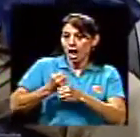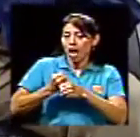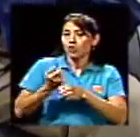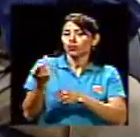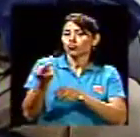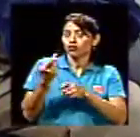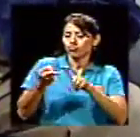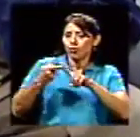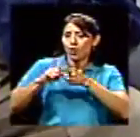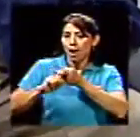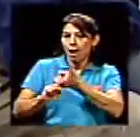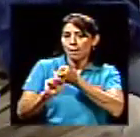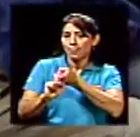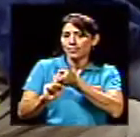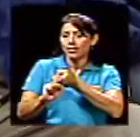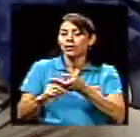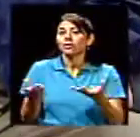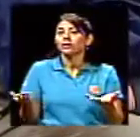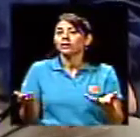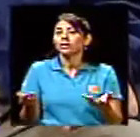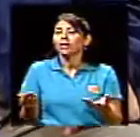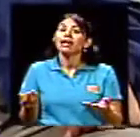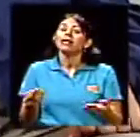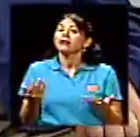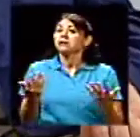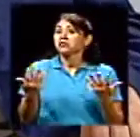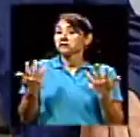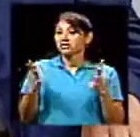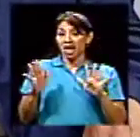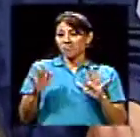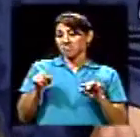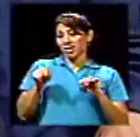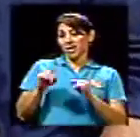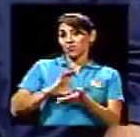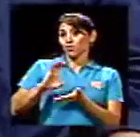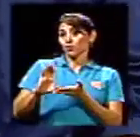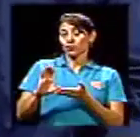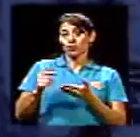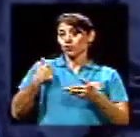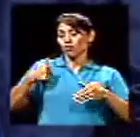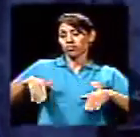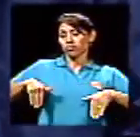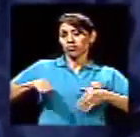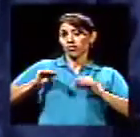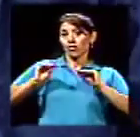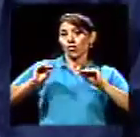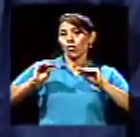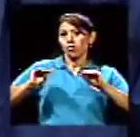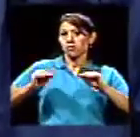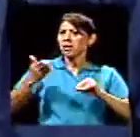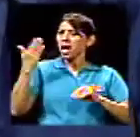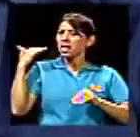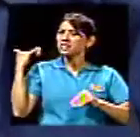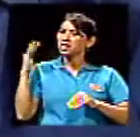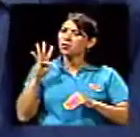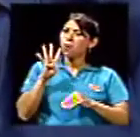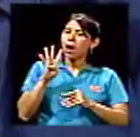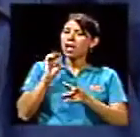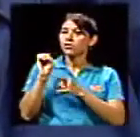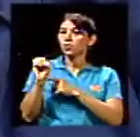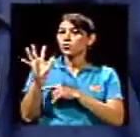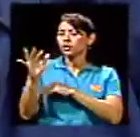Y es importante, tal vez ahí, bueno, el curso ya yo no lo doy, hace unos cuatro o cinco años, tal vez más que